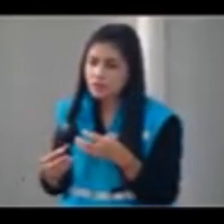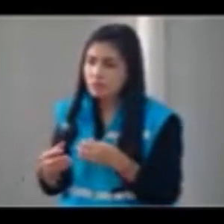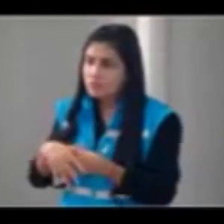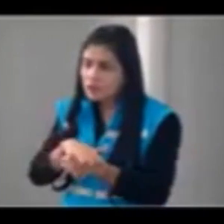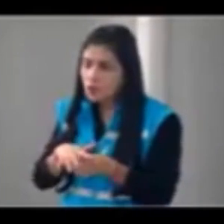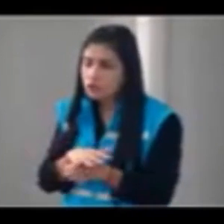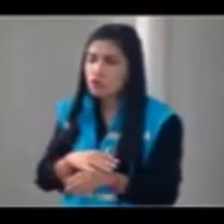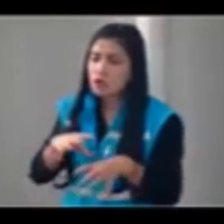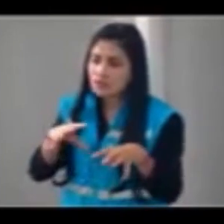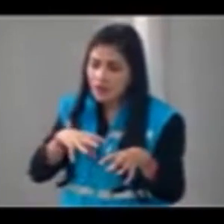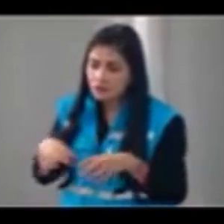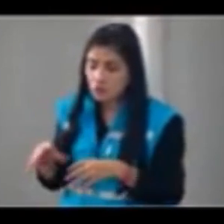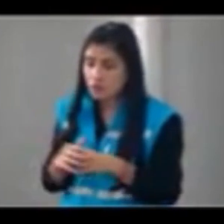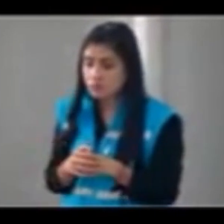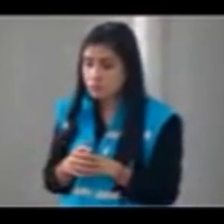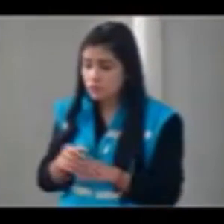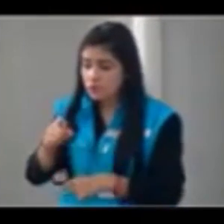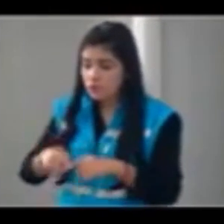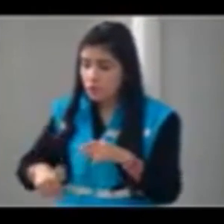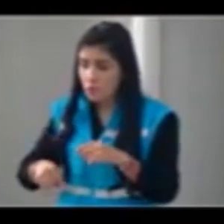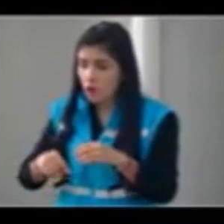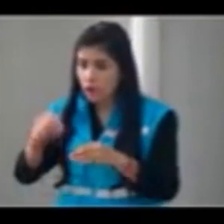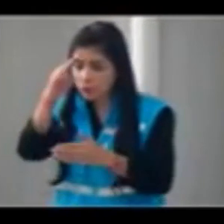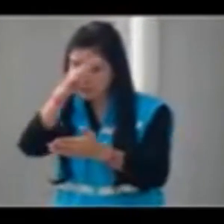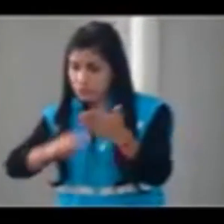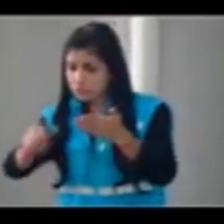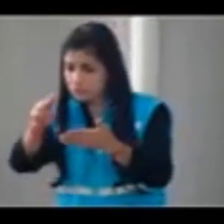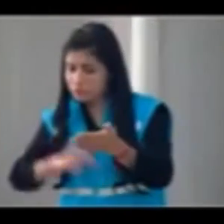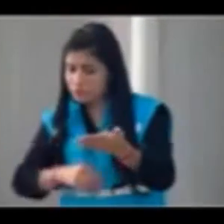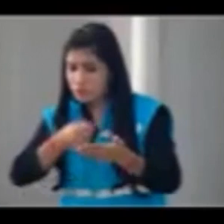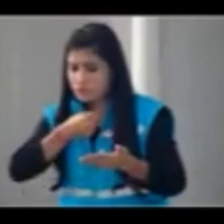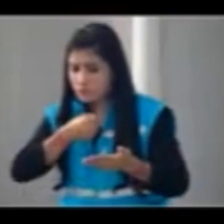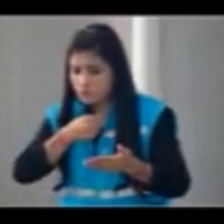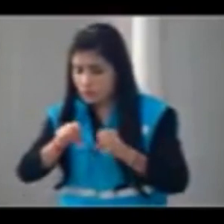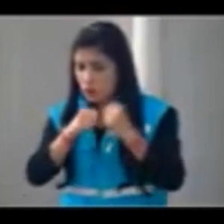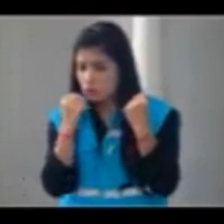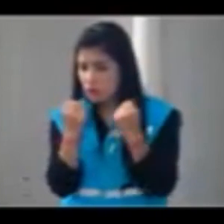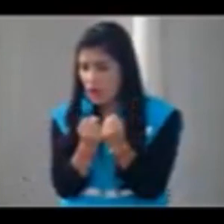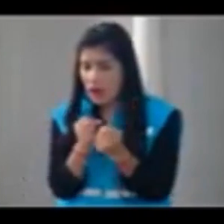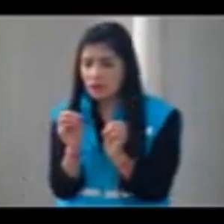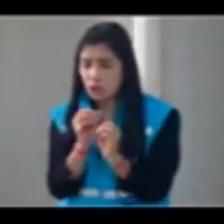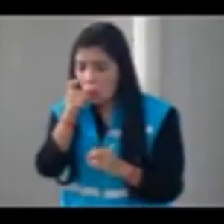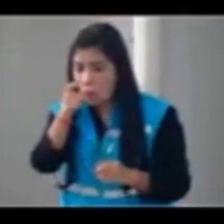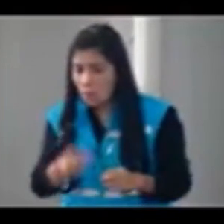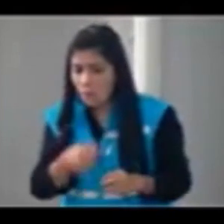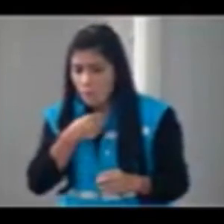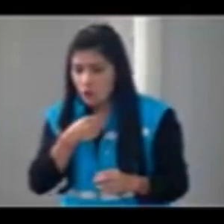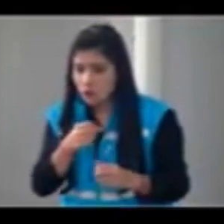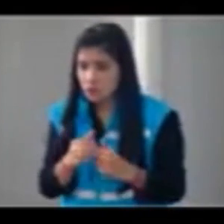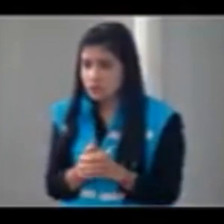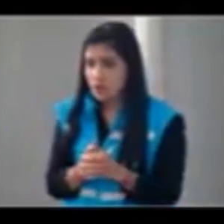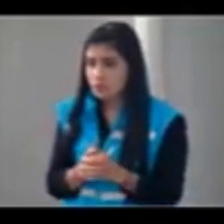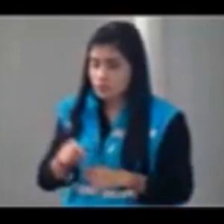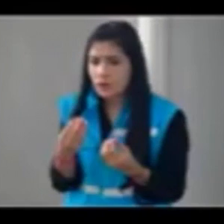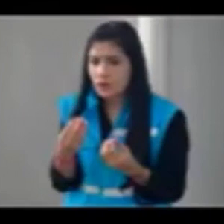no se puede censurar periodistas no se puede censurar concejales no se puede espilfarrar recursos públicos para lavarle la cara a nadie ni al